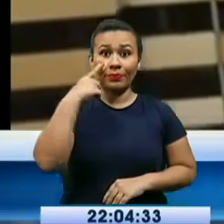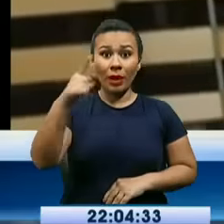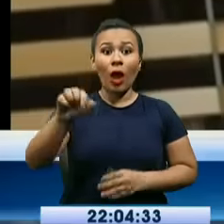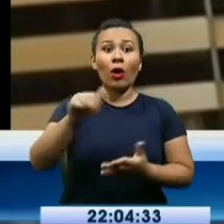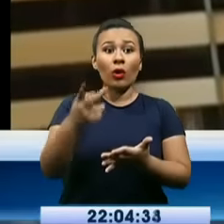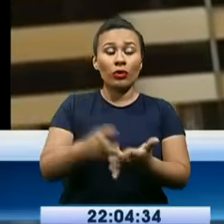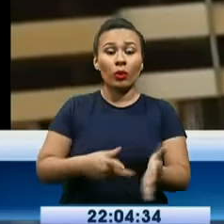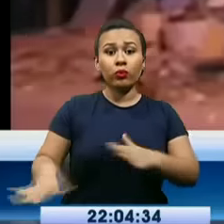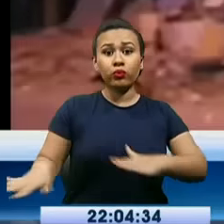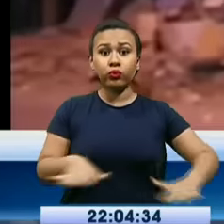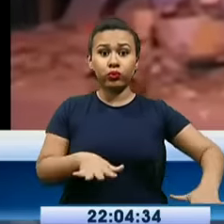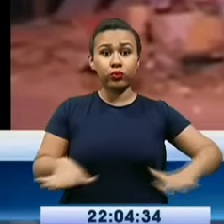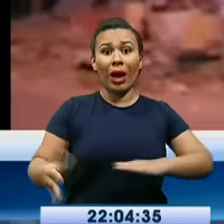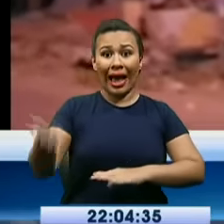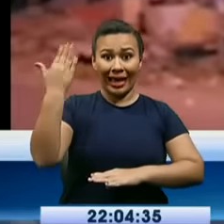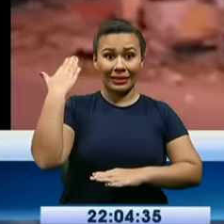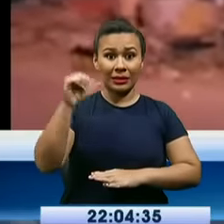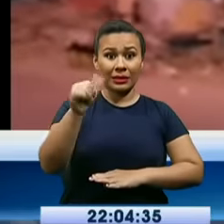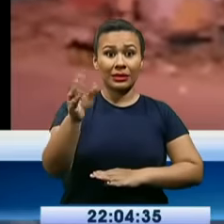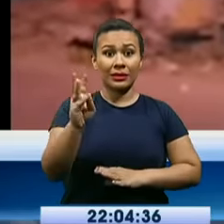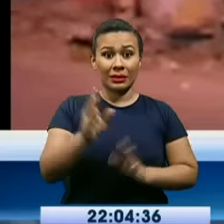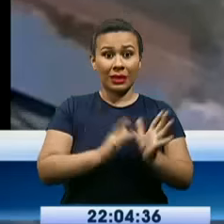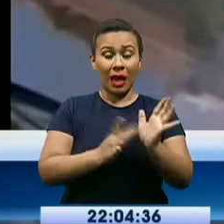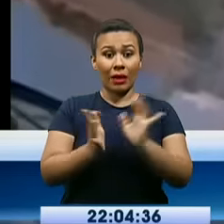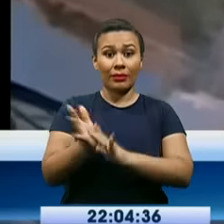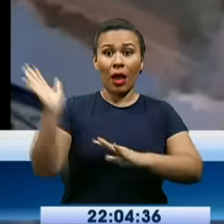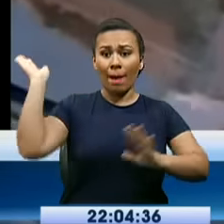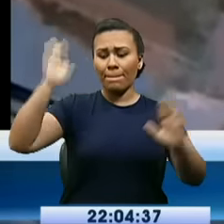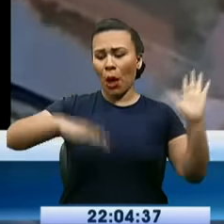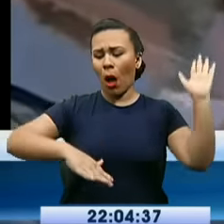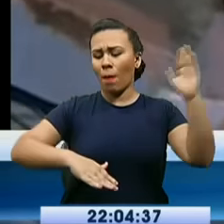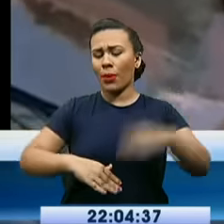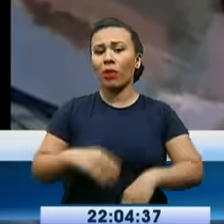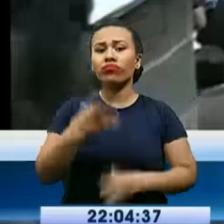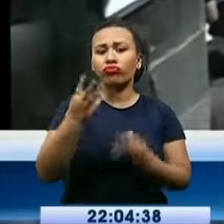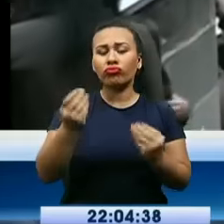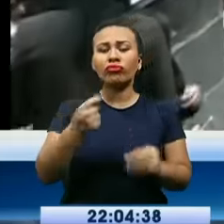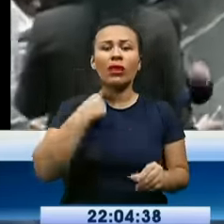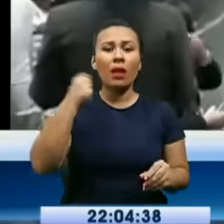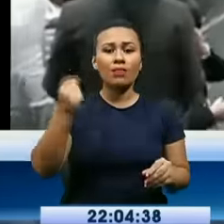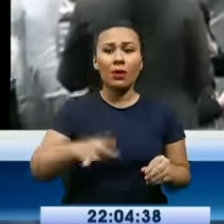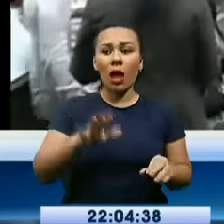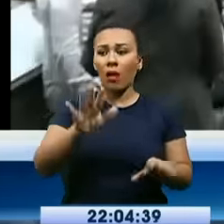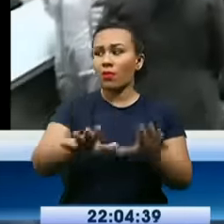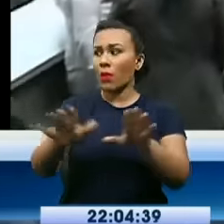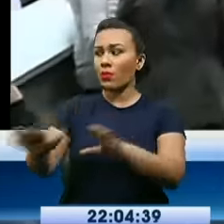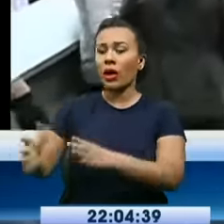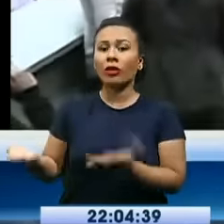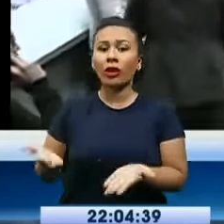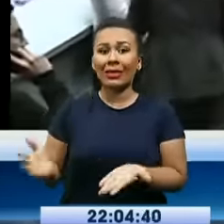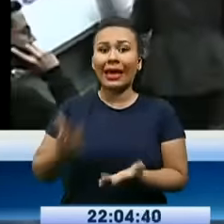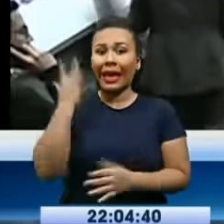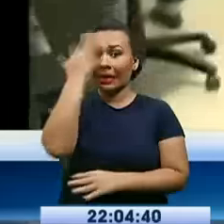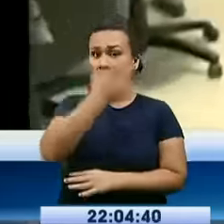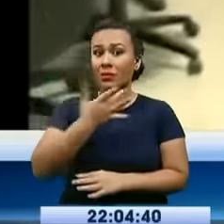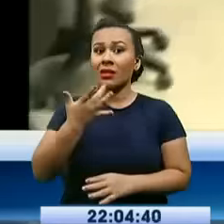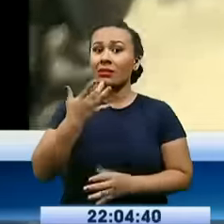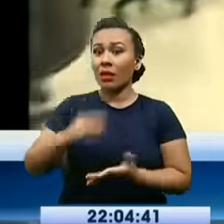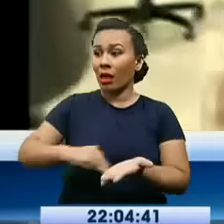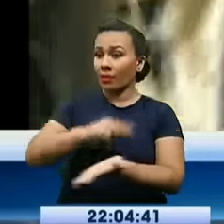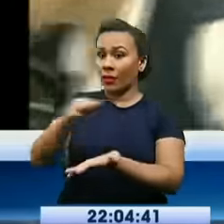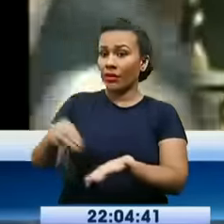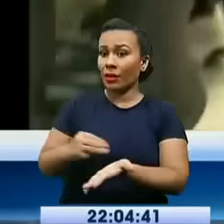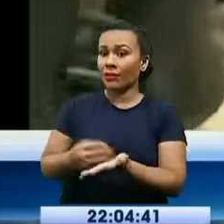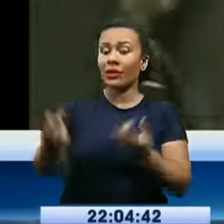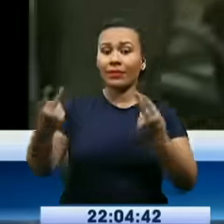producto del terremoto del pasado 16 de abril que dejaron afectaciones en Esmeraldas y Manaví también se sintieron en la